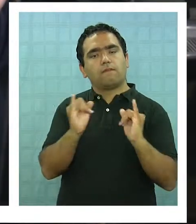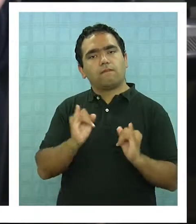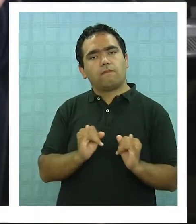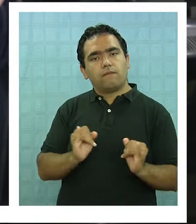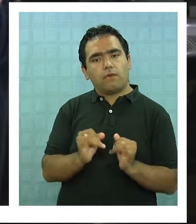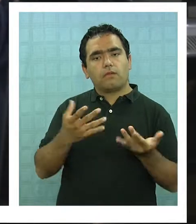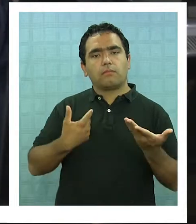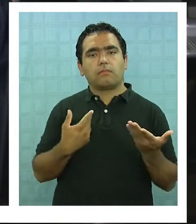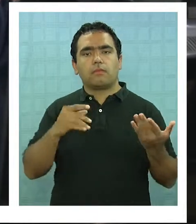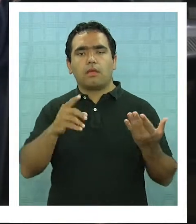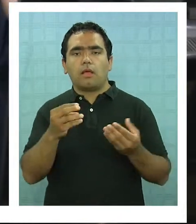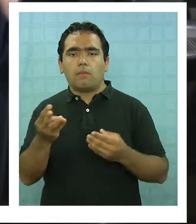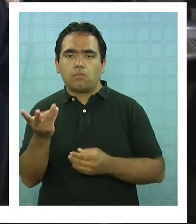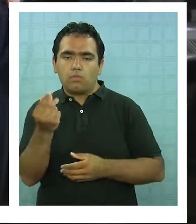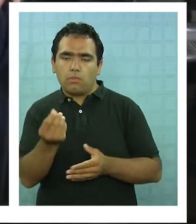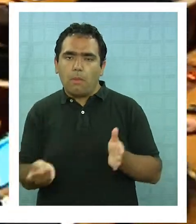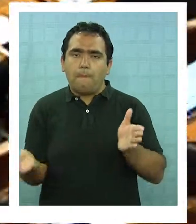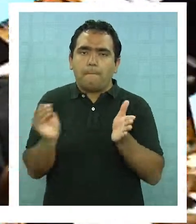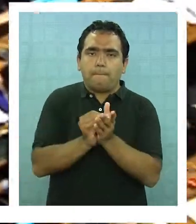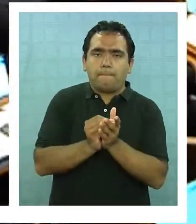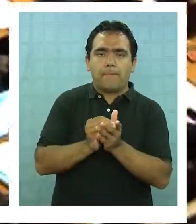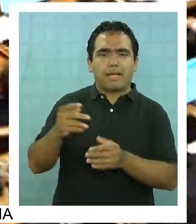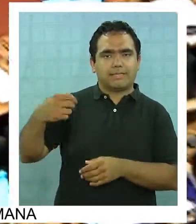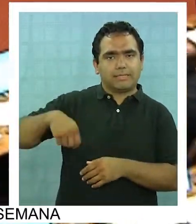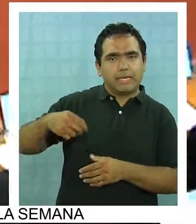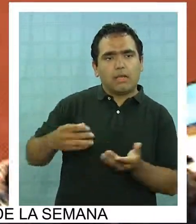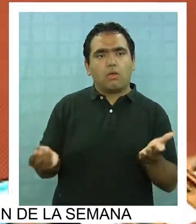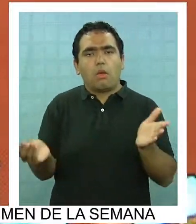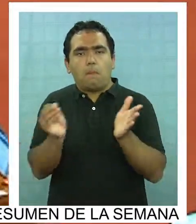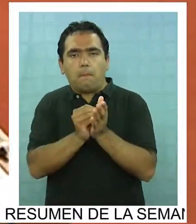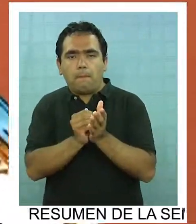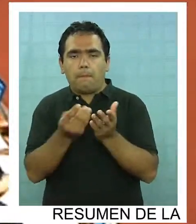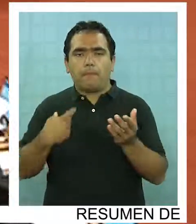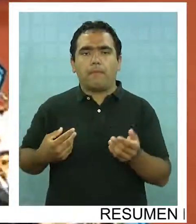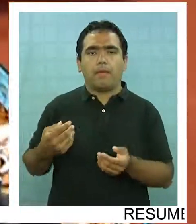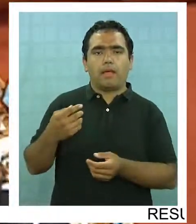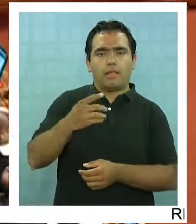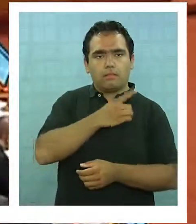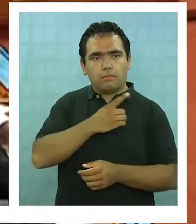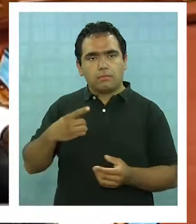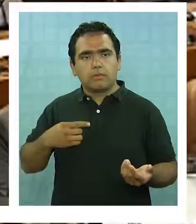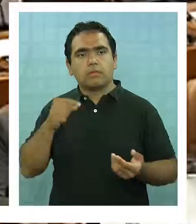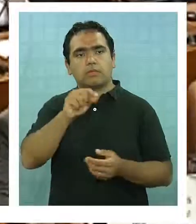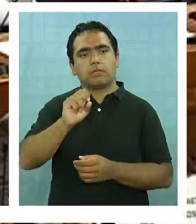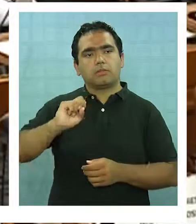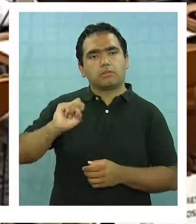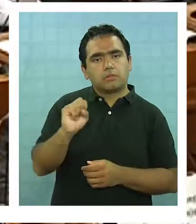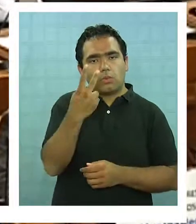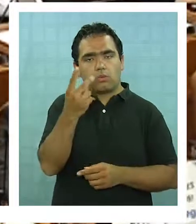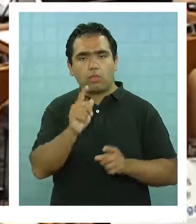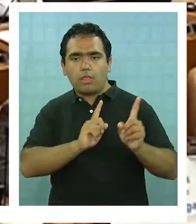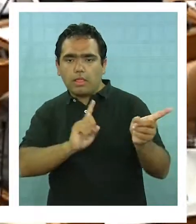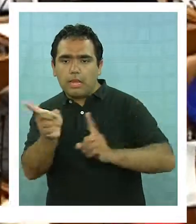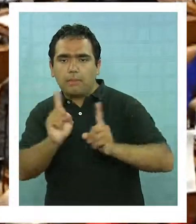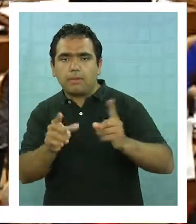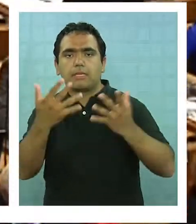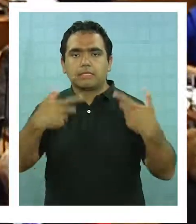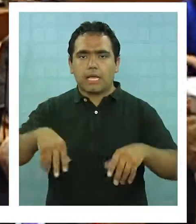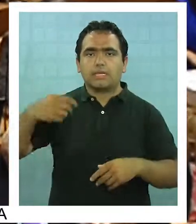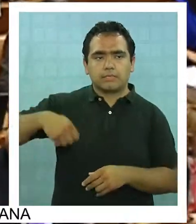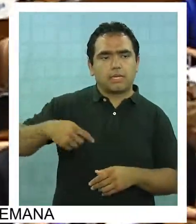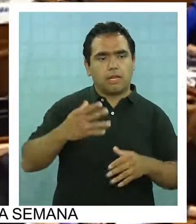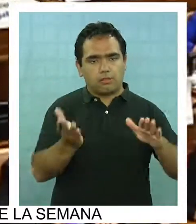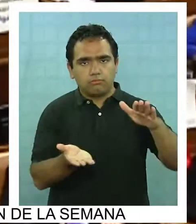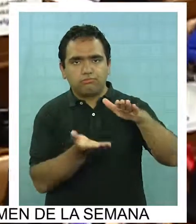de distritos y un aumento en el número de parlamentarios y que pasó a su segundo trámite constitucional en el Senado. Nosotros